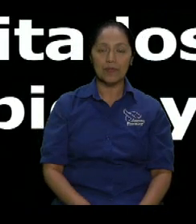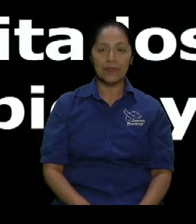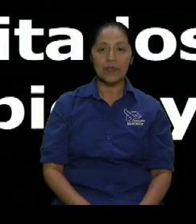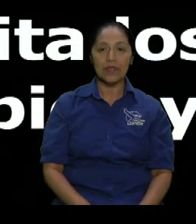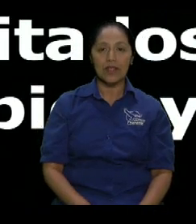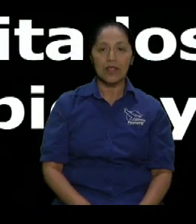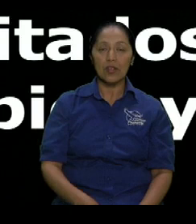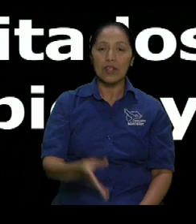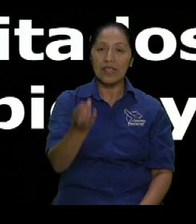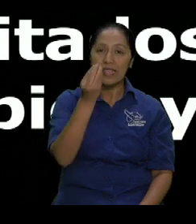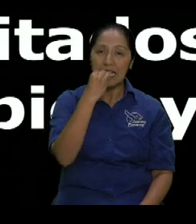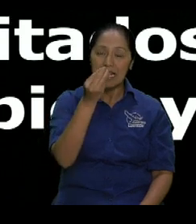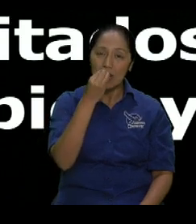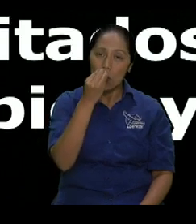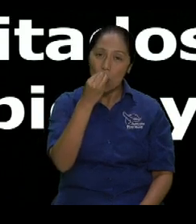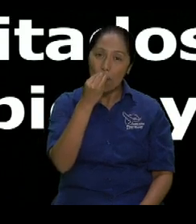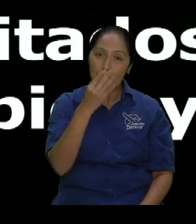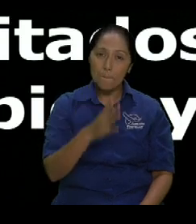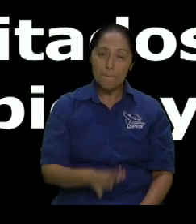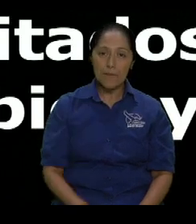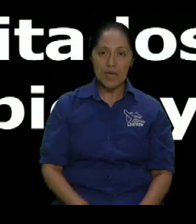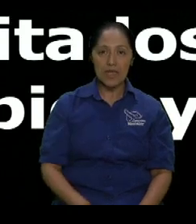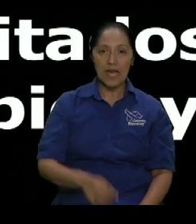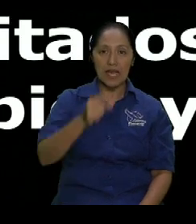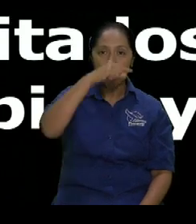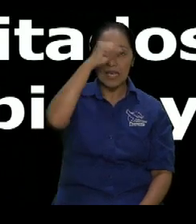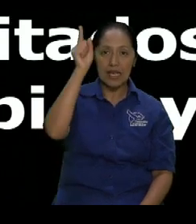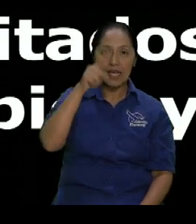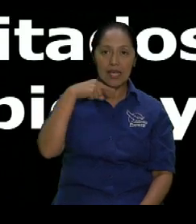ya hablamos estamos hablando de un alimento que es sólido